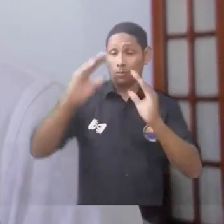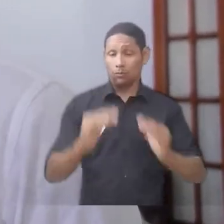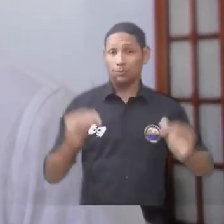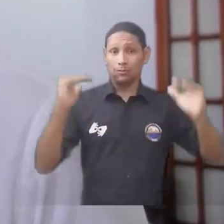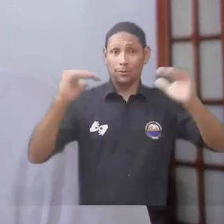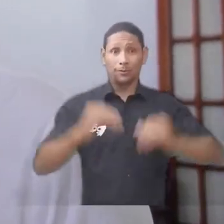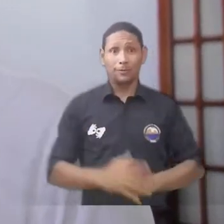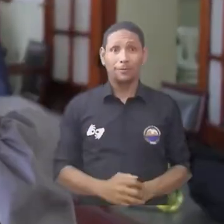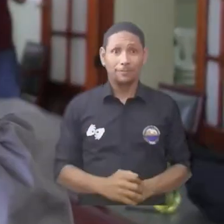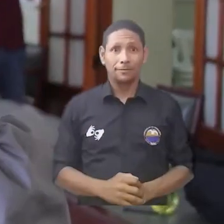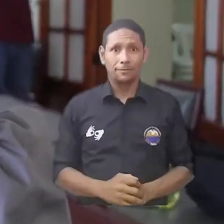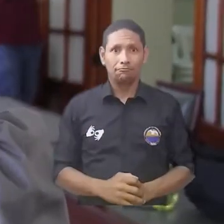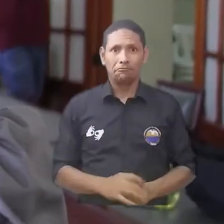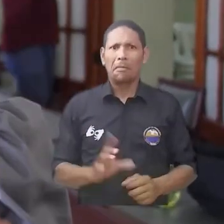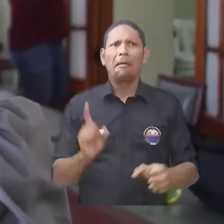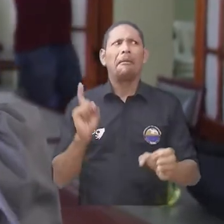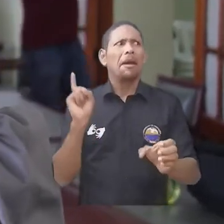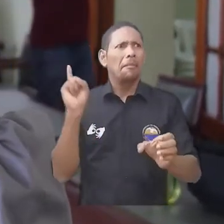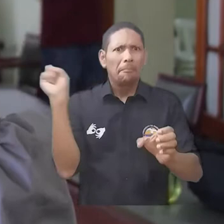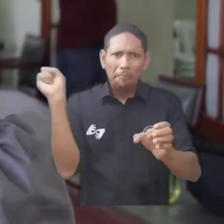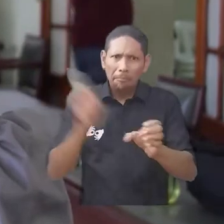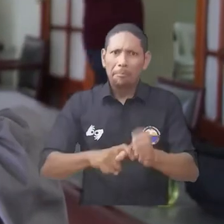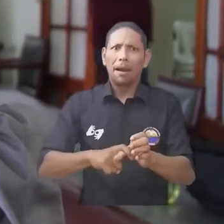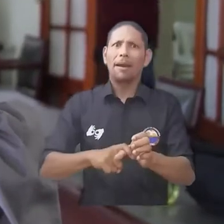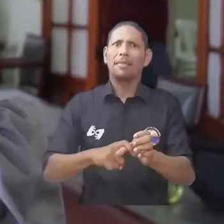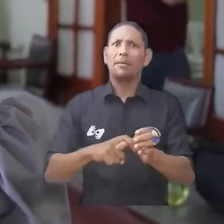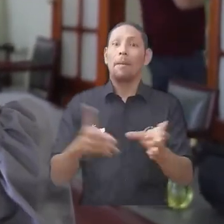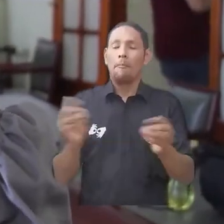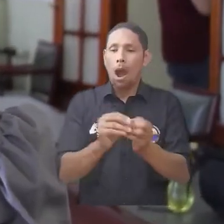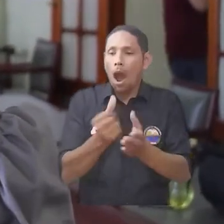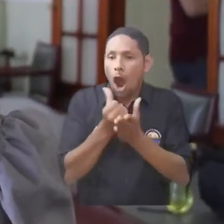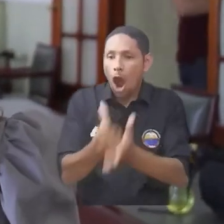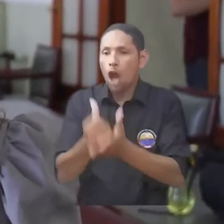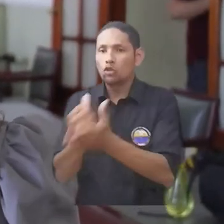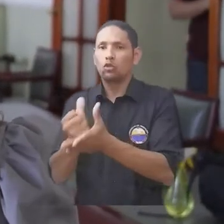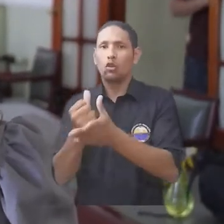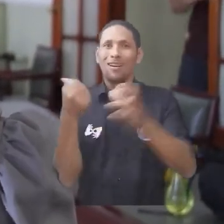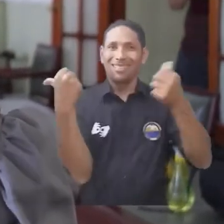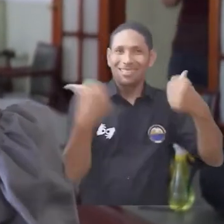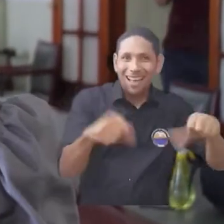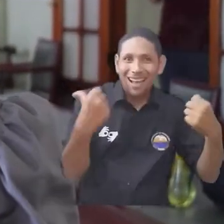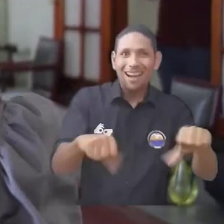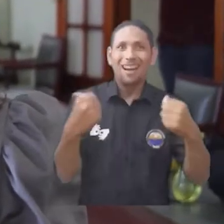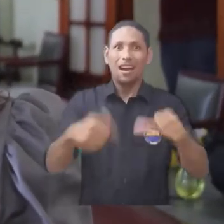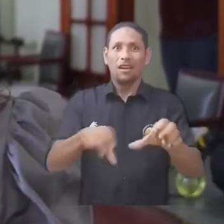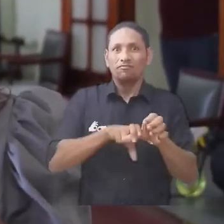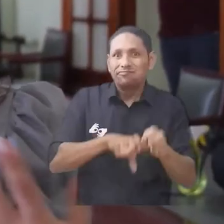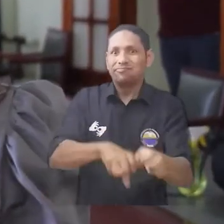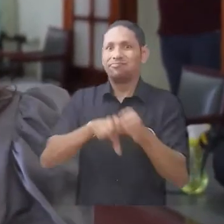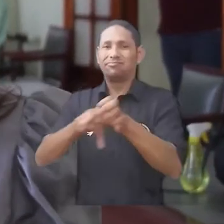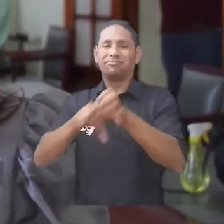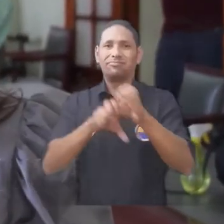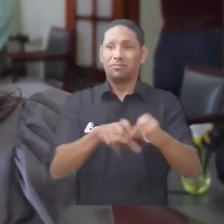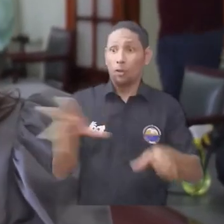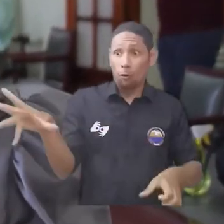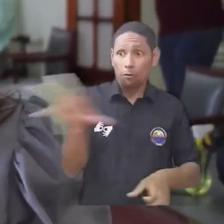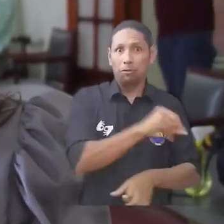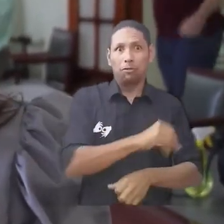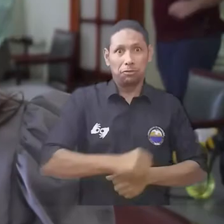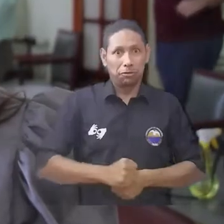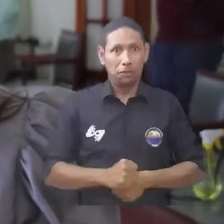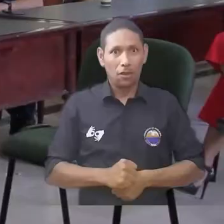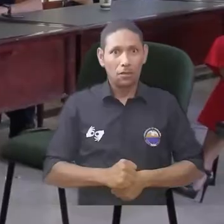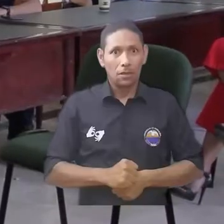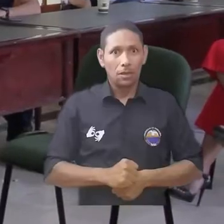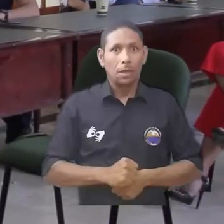a la educación superior. Además de las matrículas, se le ayude con transporte, sostenimiento a todos los